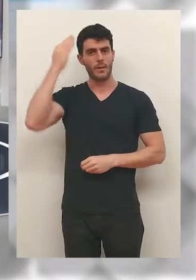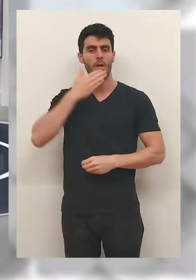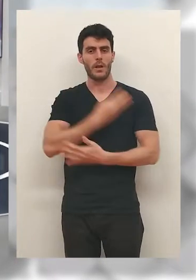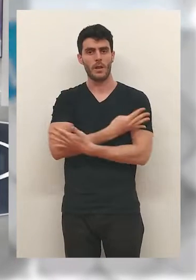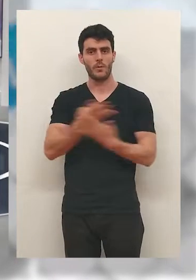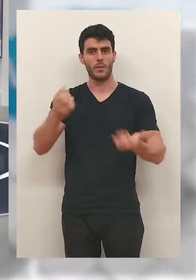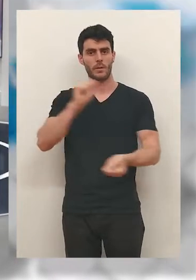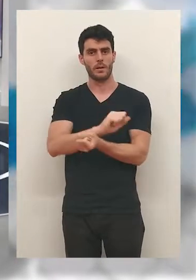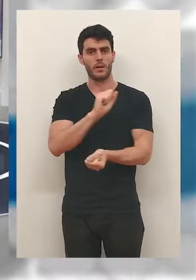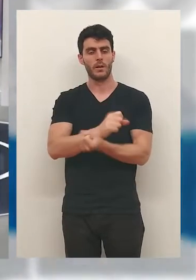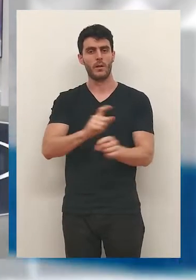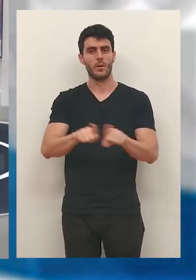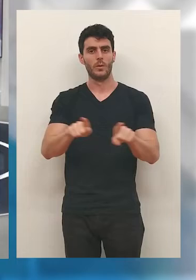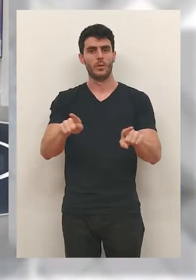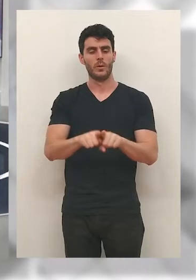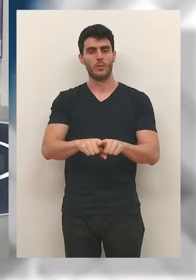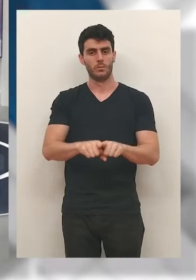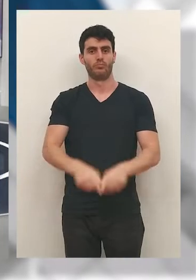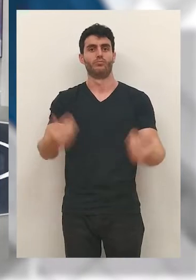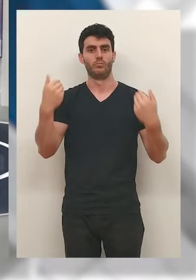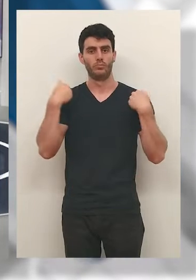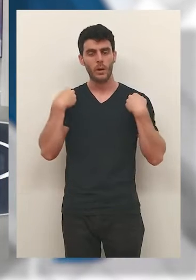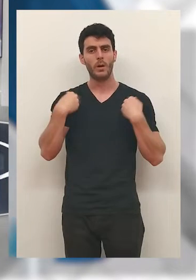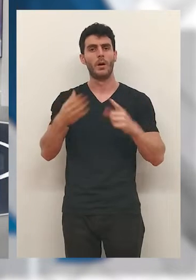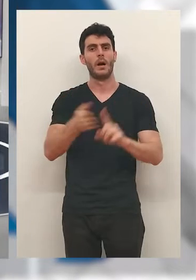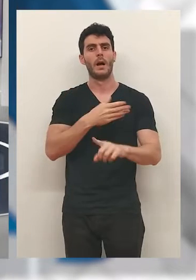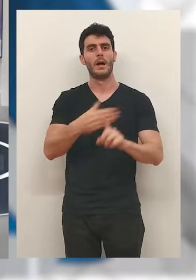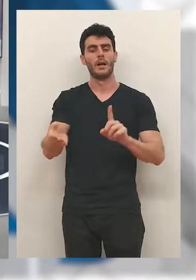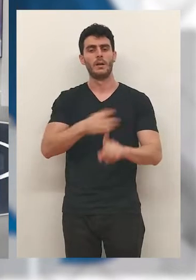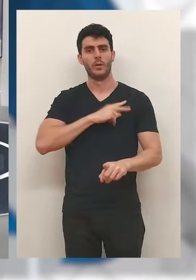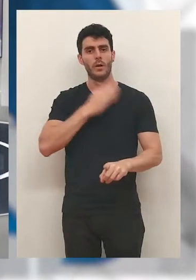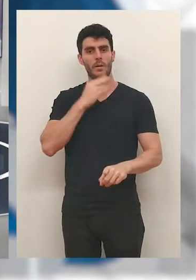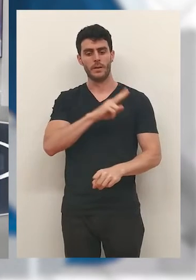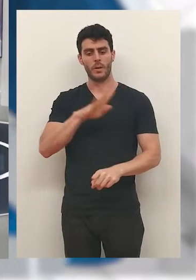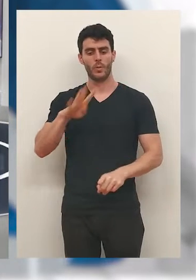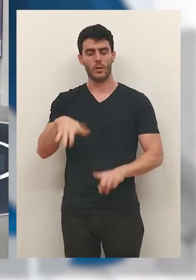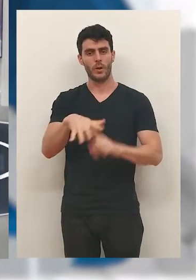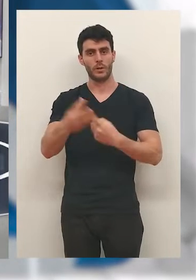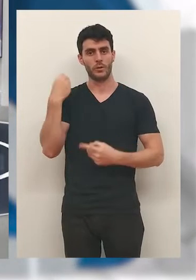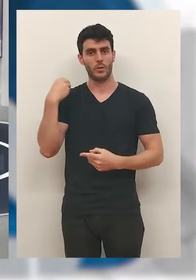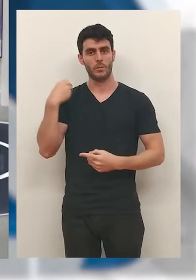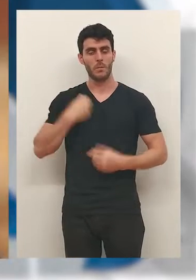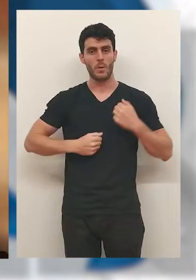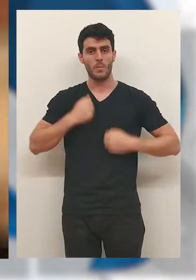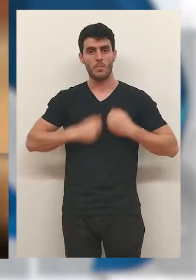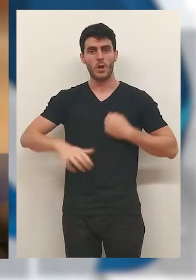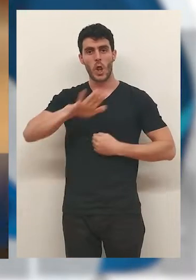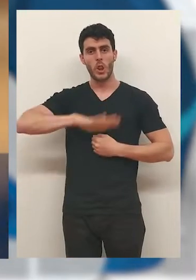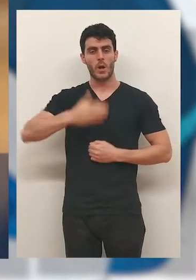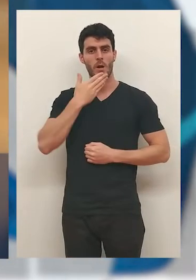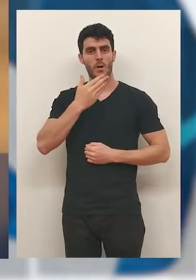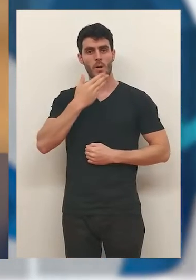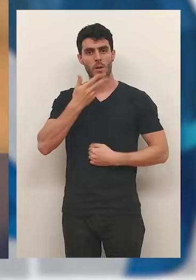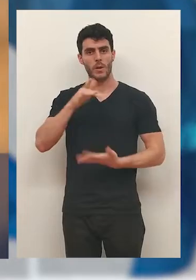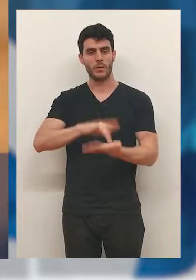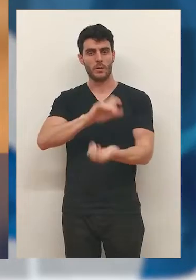En este martes un joven navarro de 19 años ha sido detenido como presunto autor de una agresión sexual a una mujer de 24. Los hechos tuvieron lugar